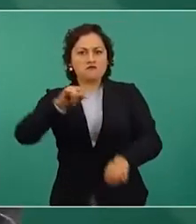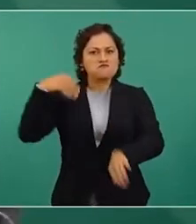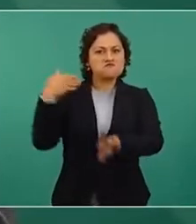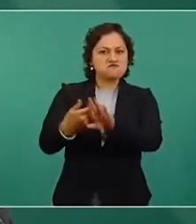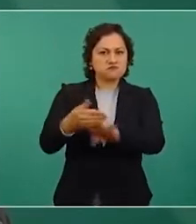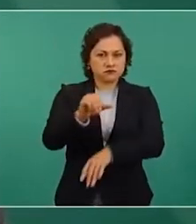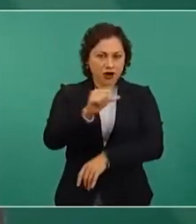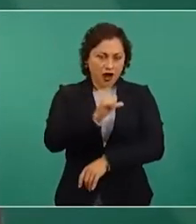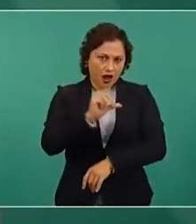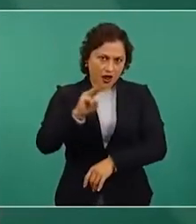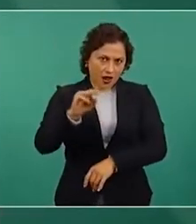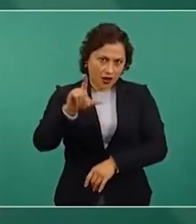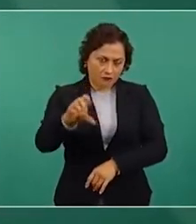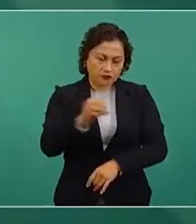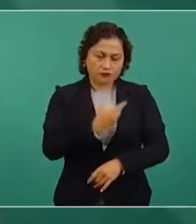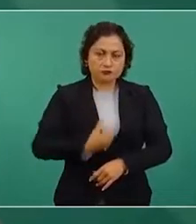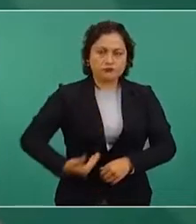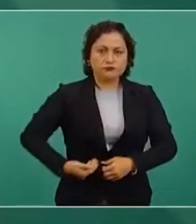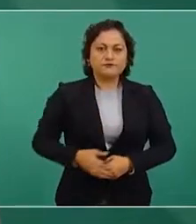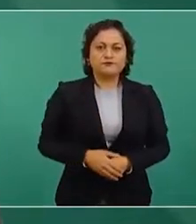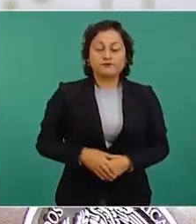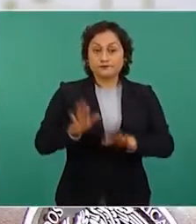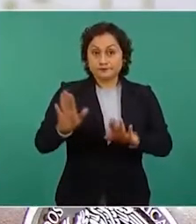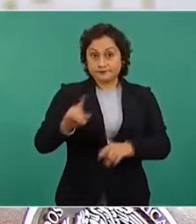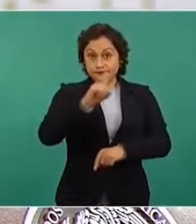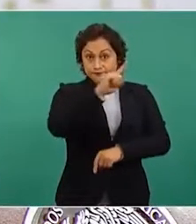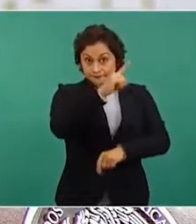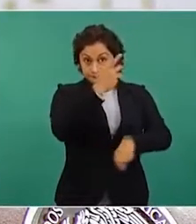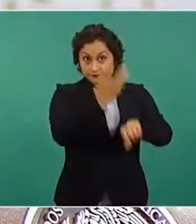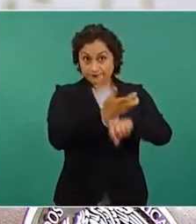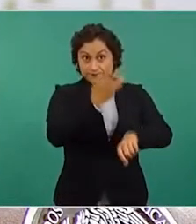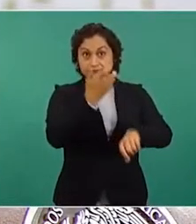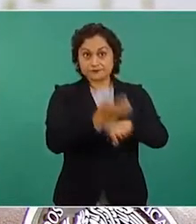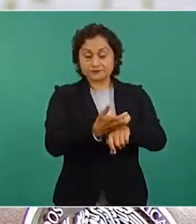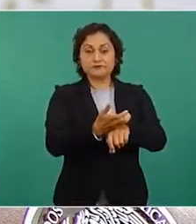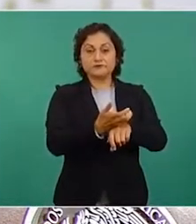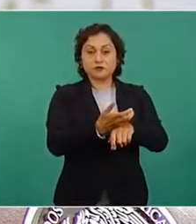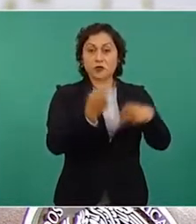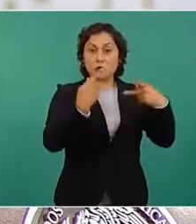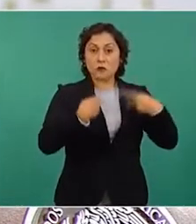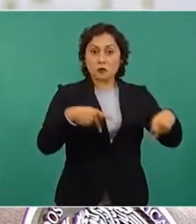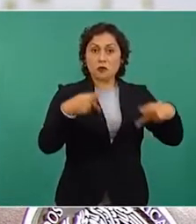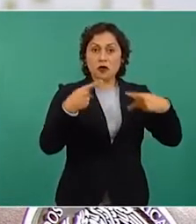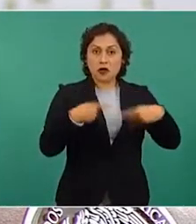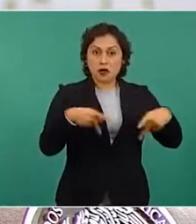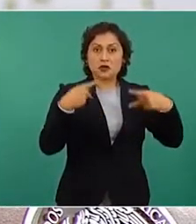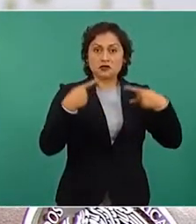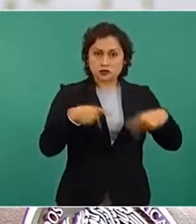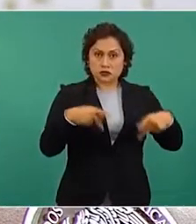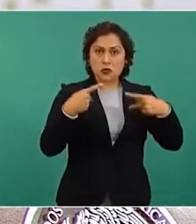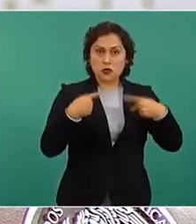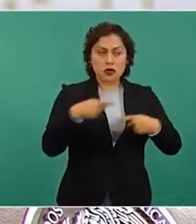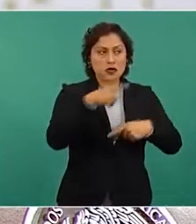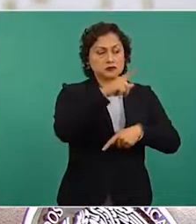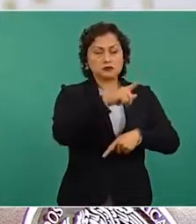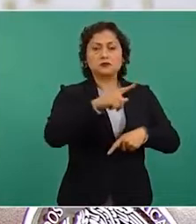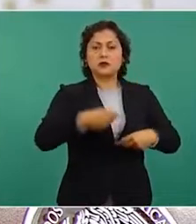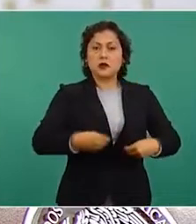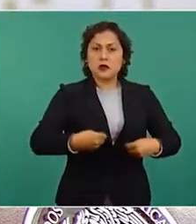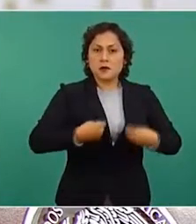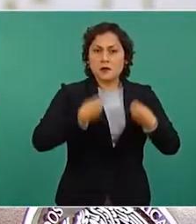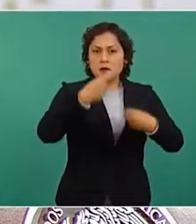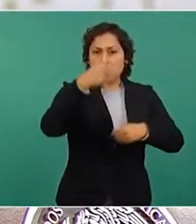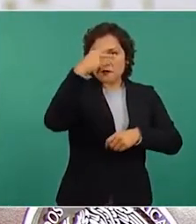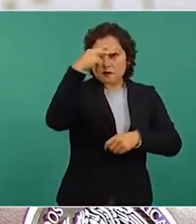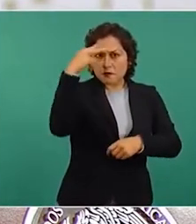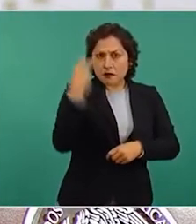Washington destacó el cálido recibimiento y las muestras de afecto de nuestros paisanos migrantes mexicanos